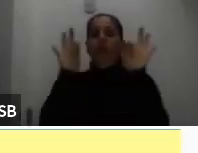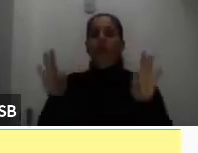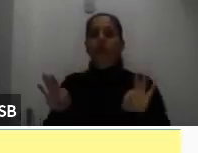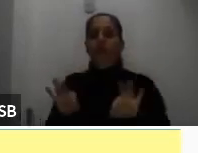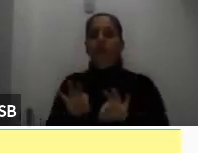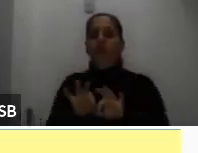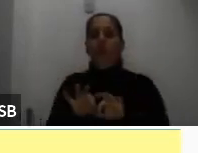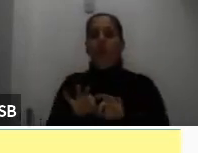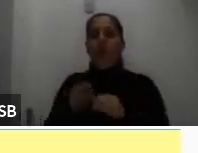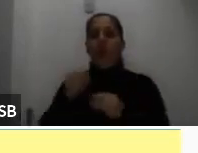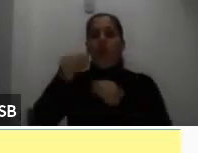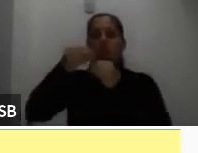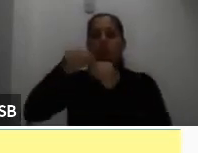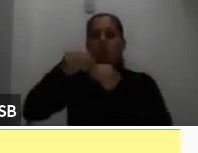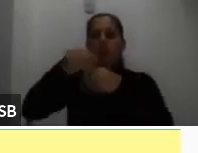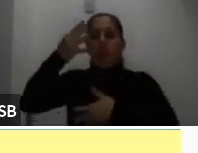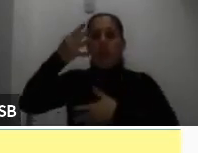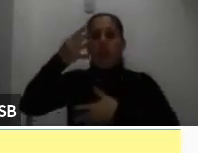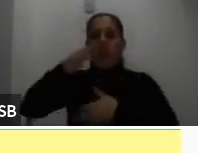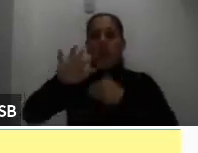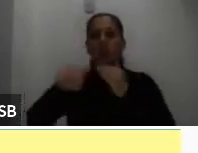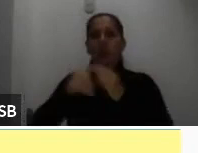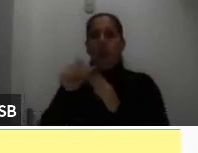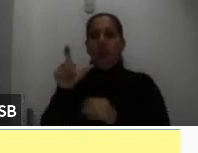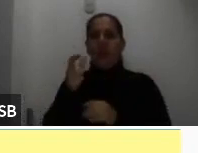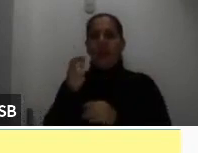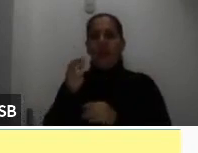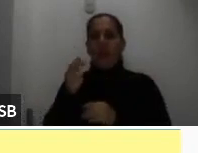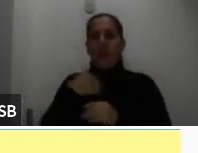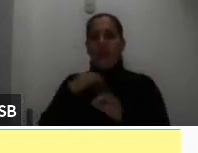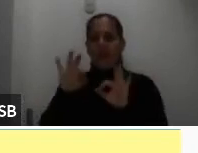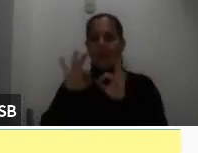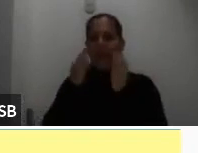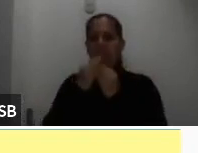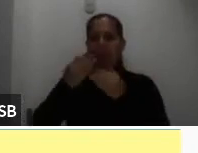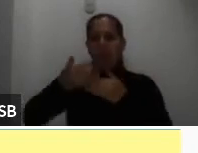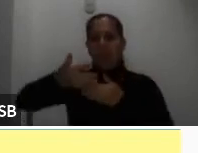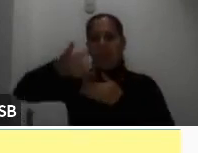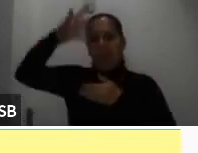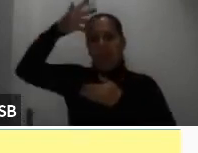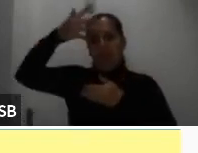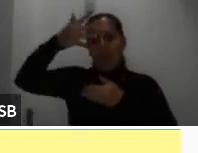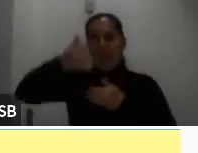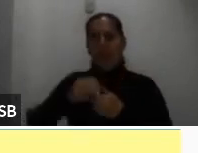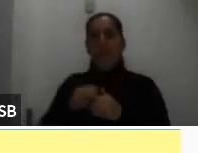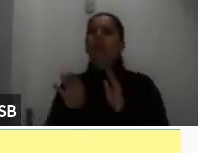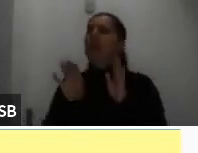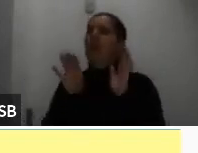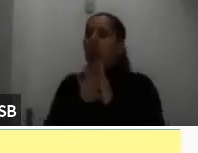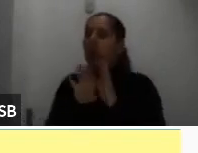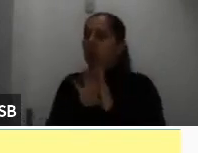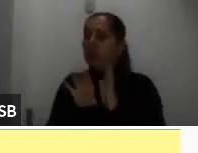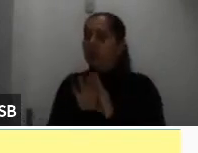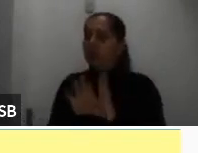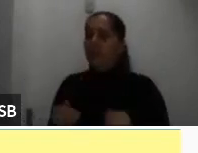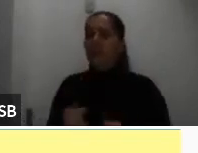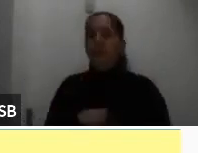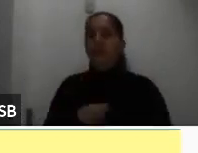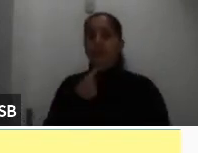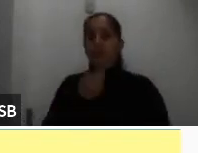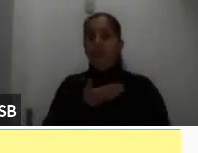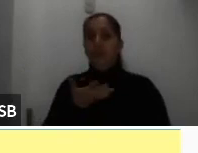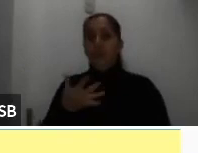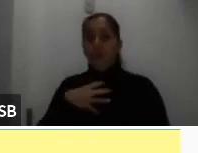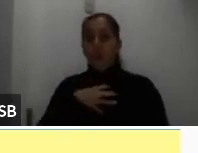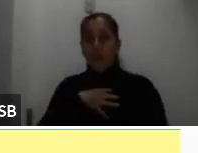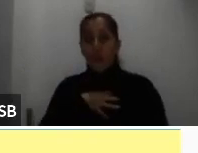mostrarnos todas las cédulas que están arriba en el grupo familiar. Entonces ejemplo cuando hablamos de bienes inmuebles